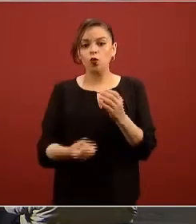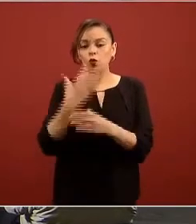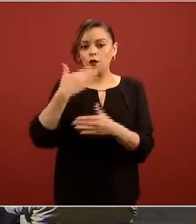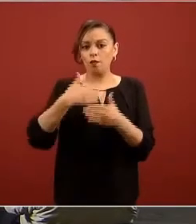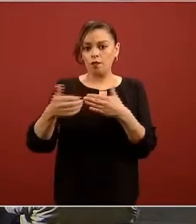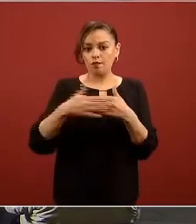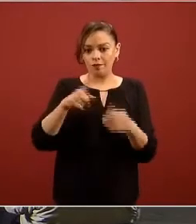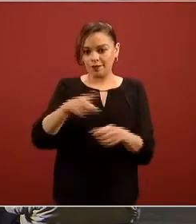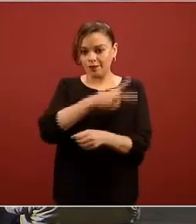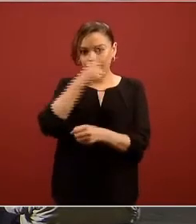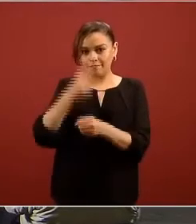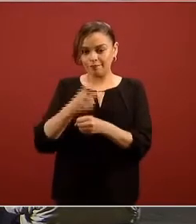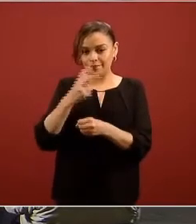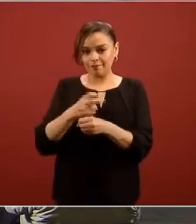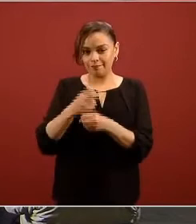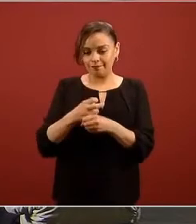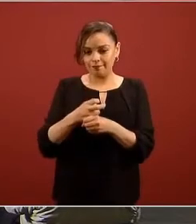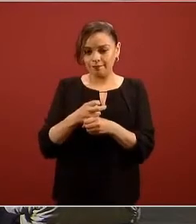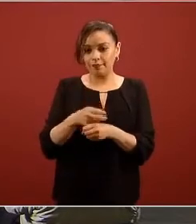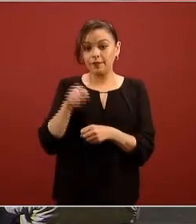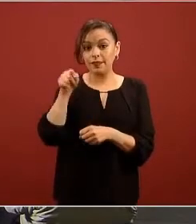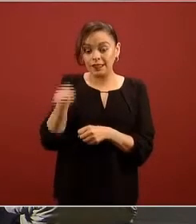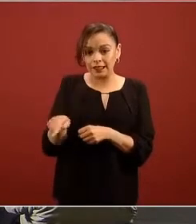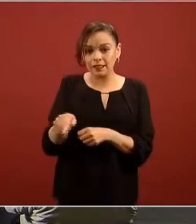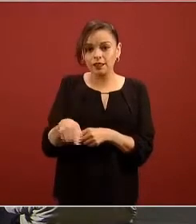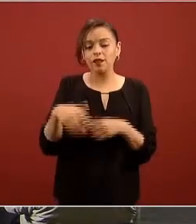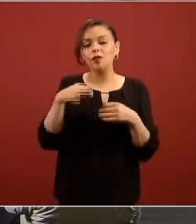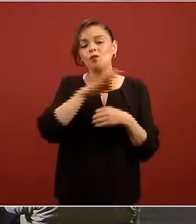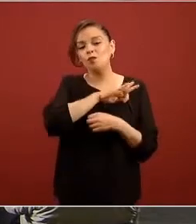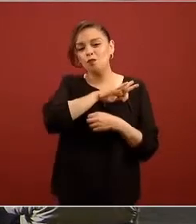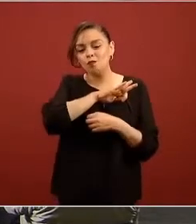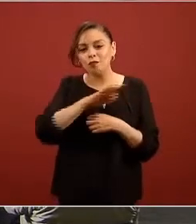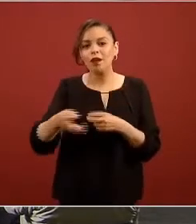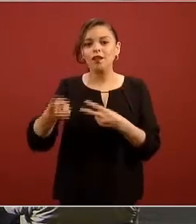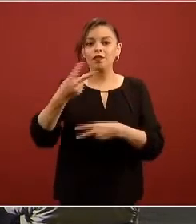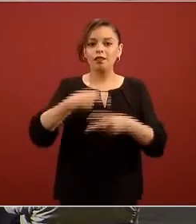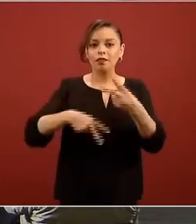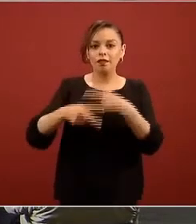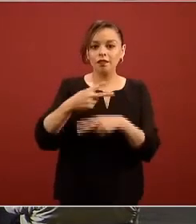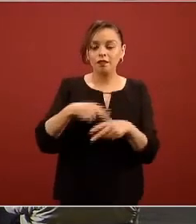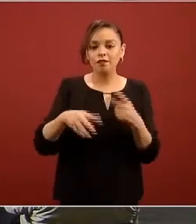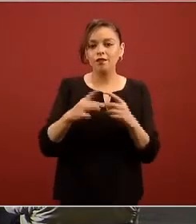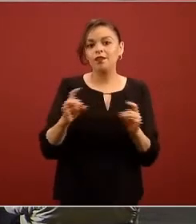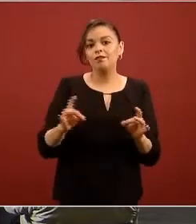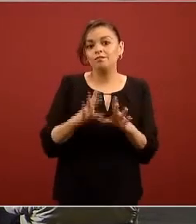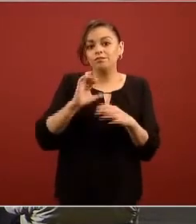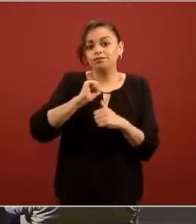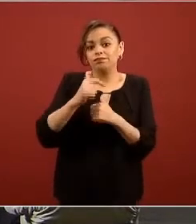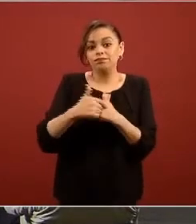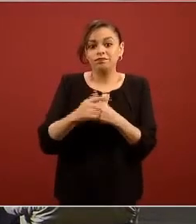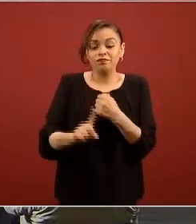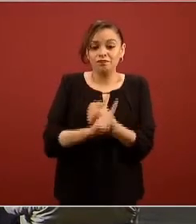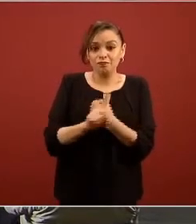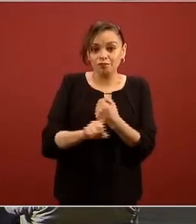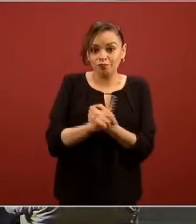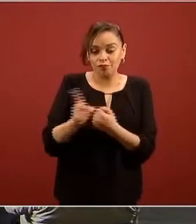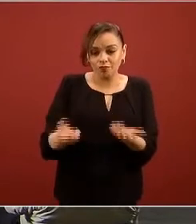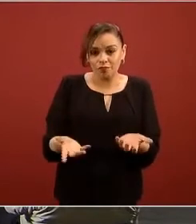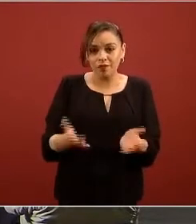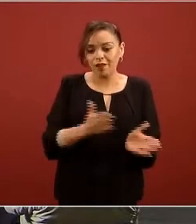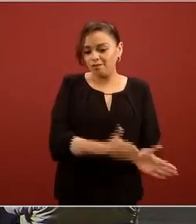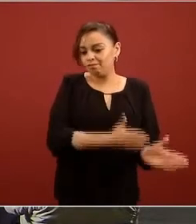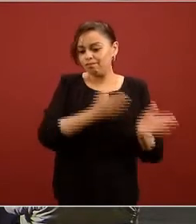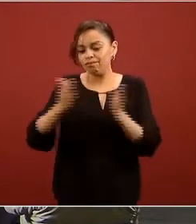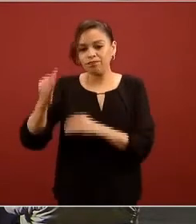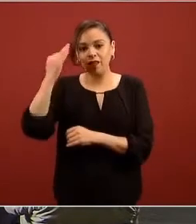dado que en este modelo sabíamos que había este riesgo de las pruebas en animales o este posible retraso no